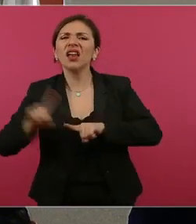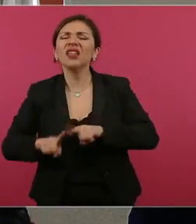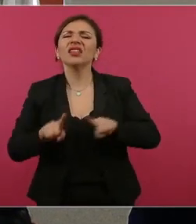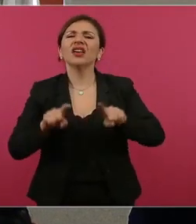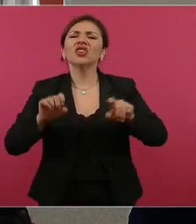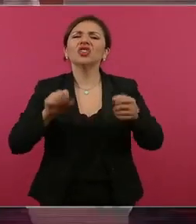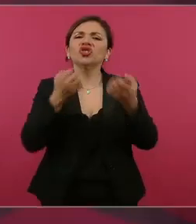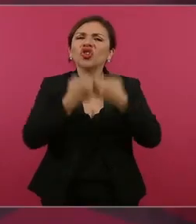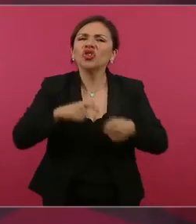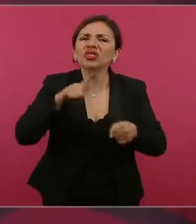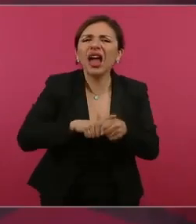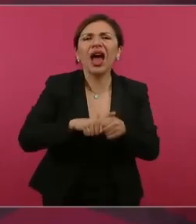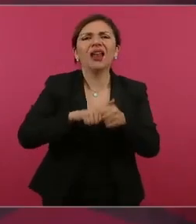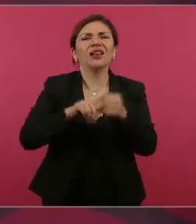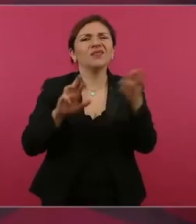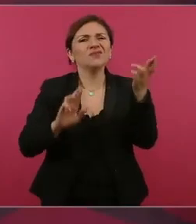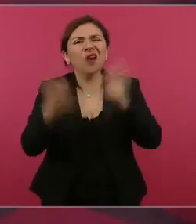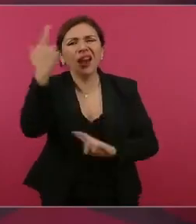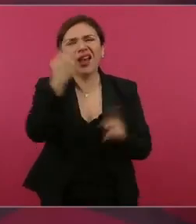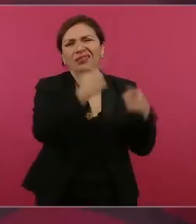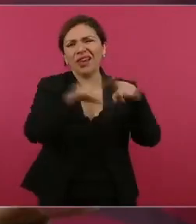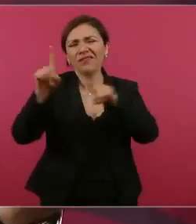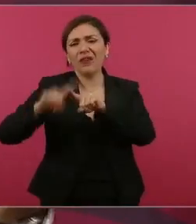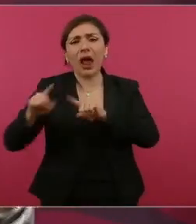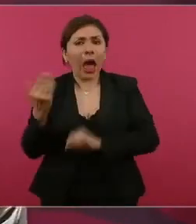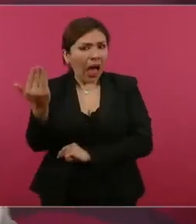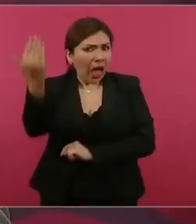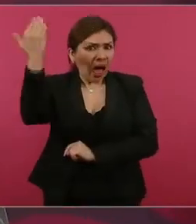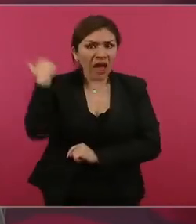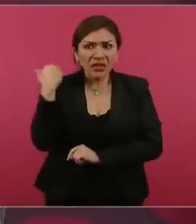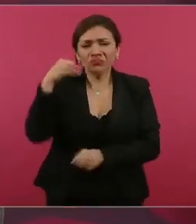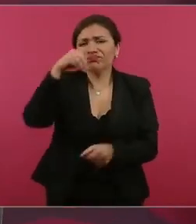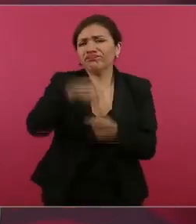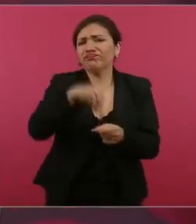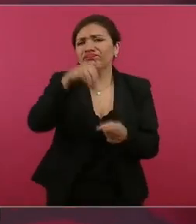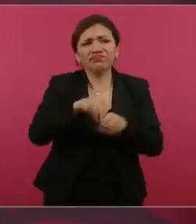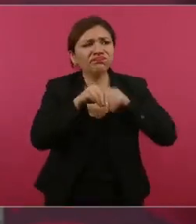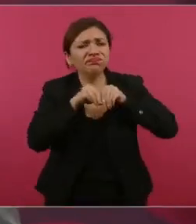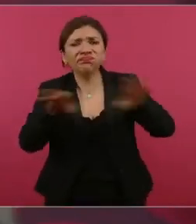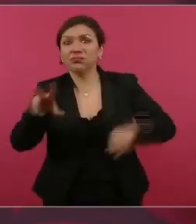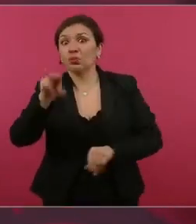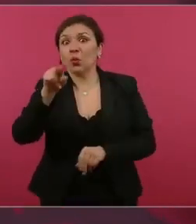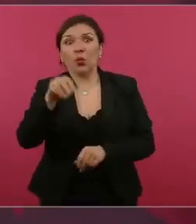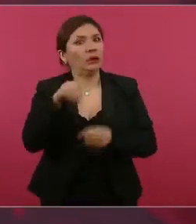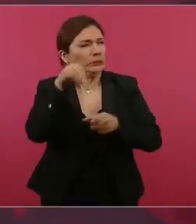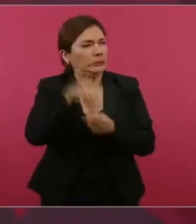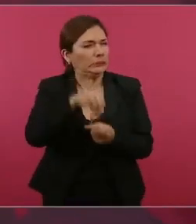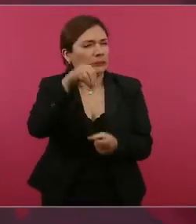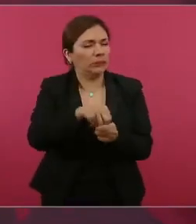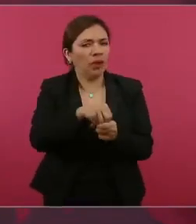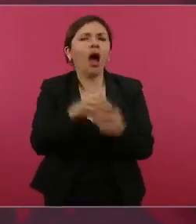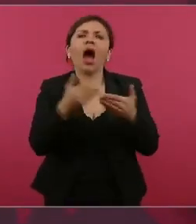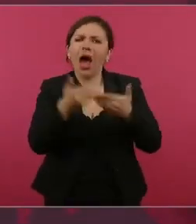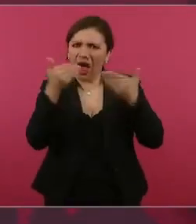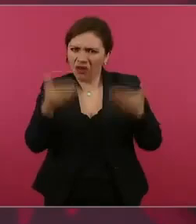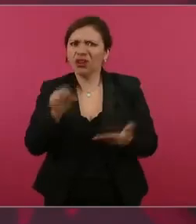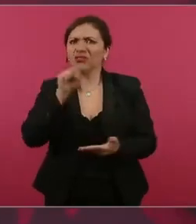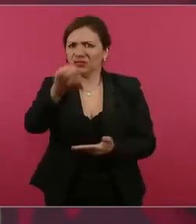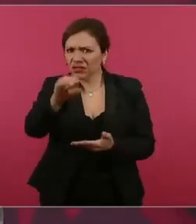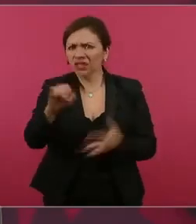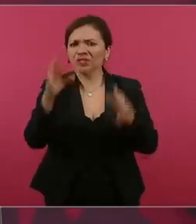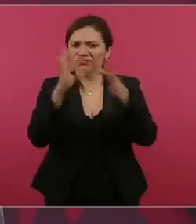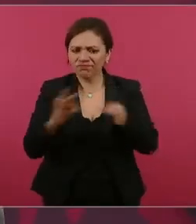se ocultaba y ahora se habla